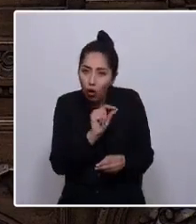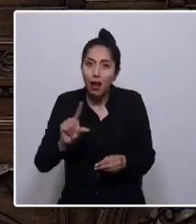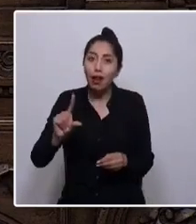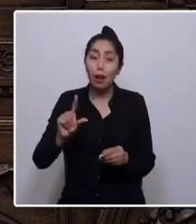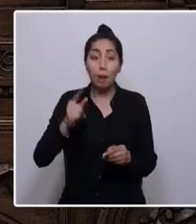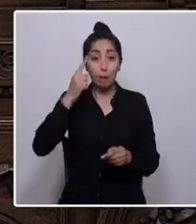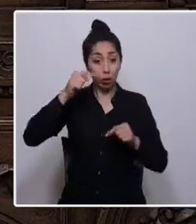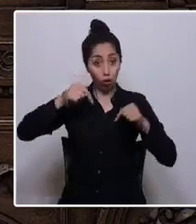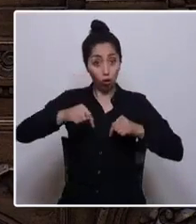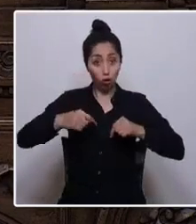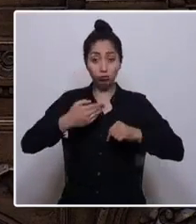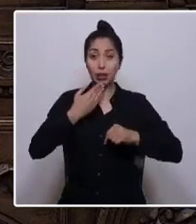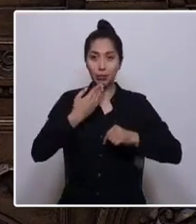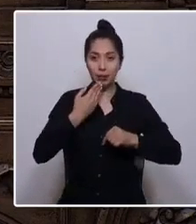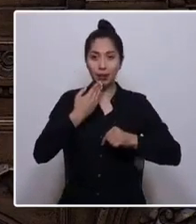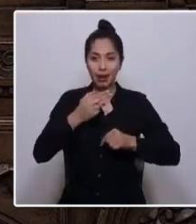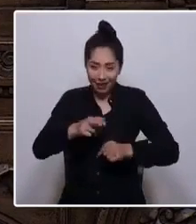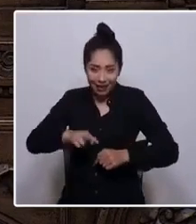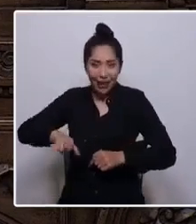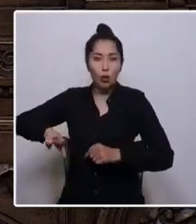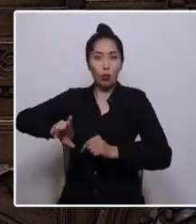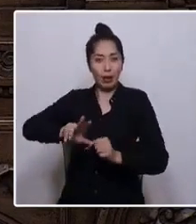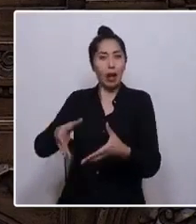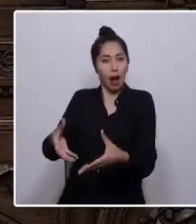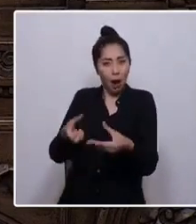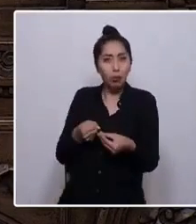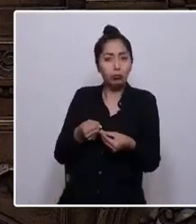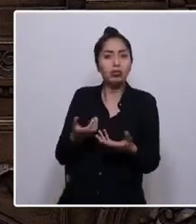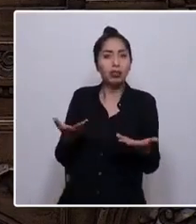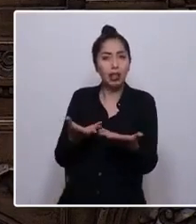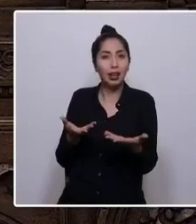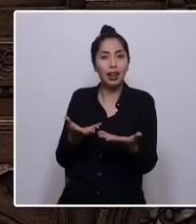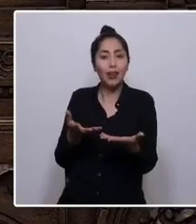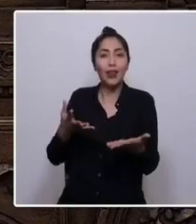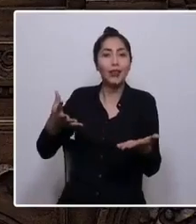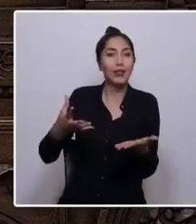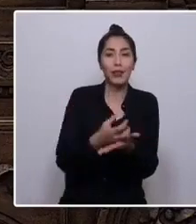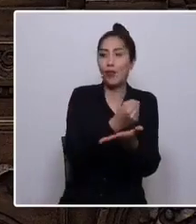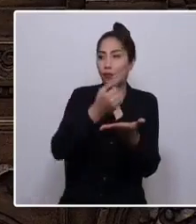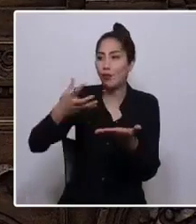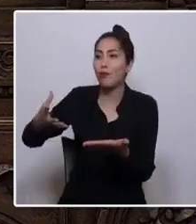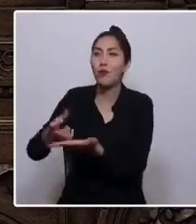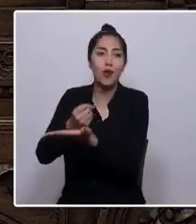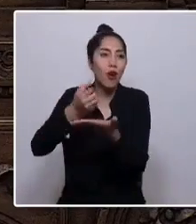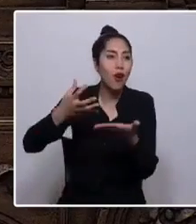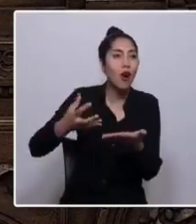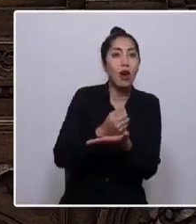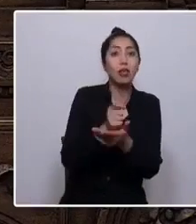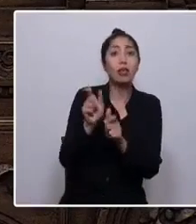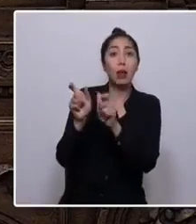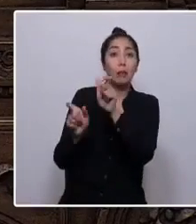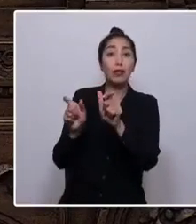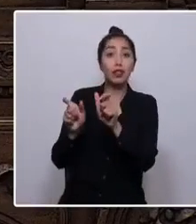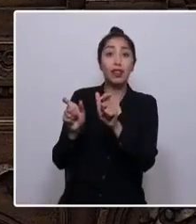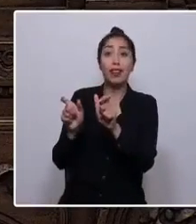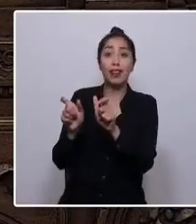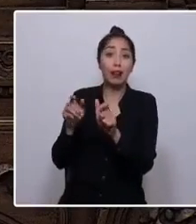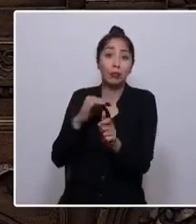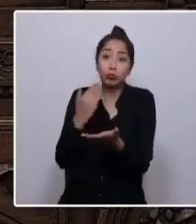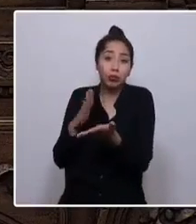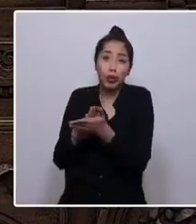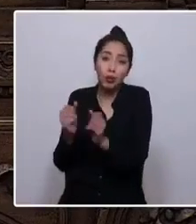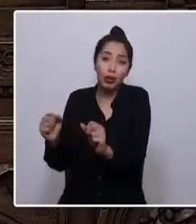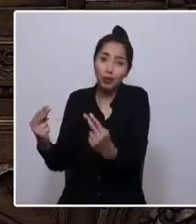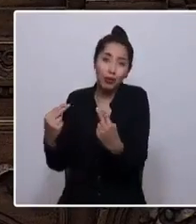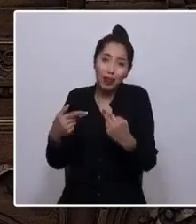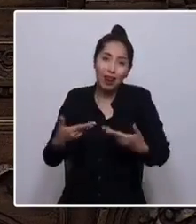recuperaremos y recuperamos los triunfos de quienes no pudieron ver este día. Muchas